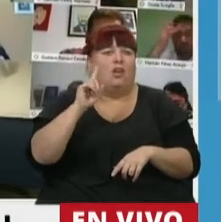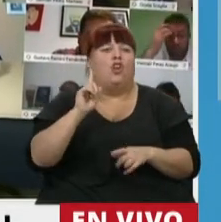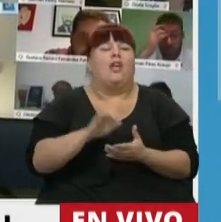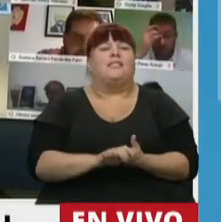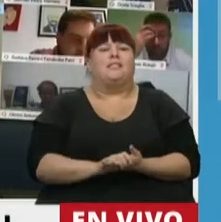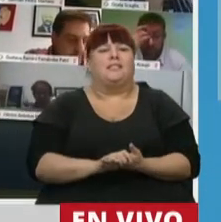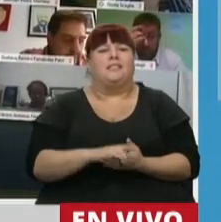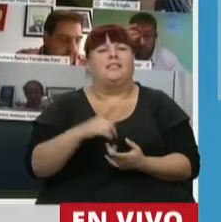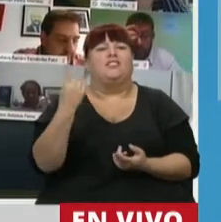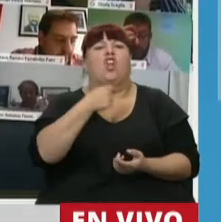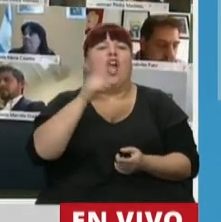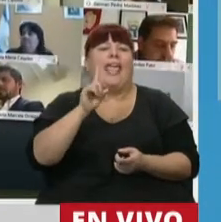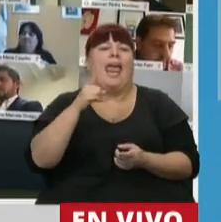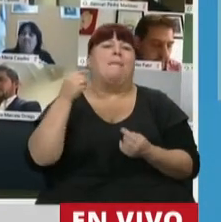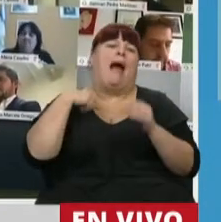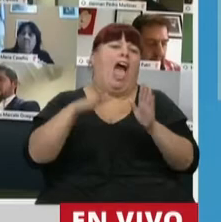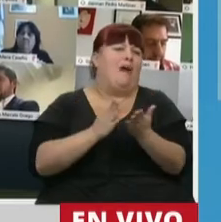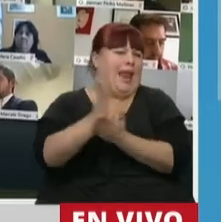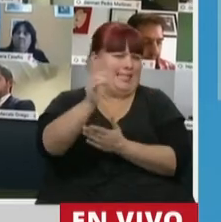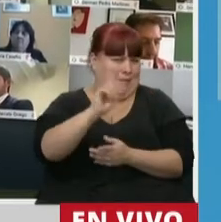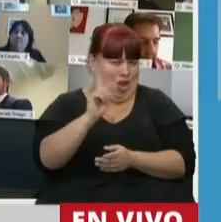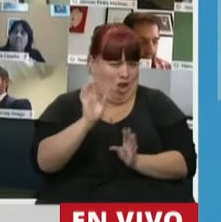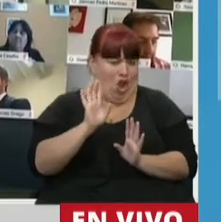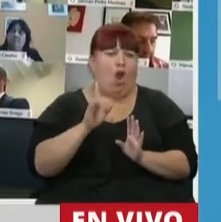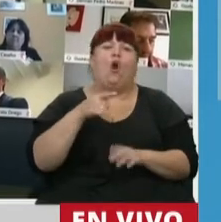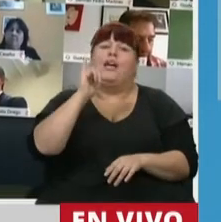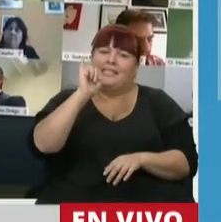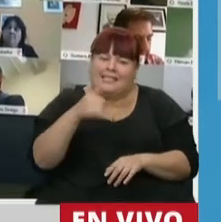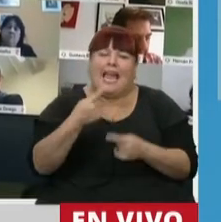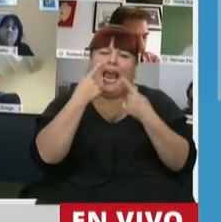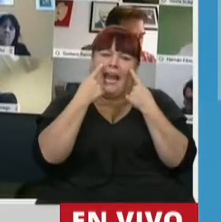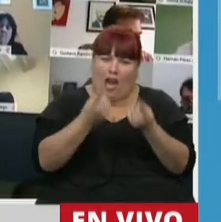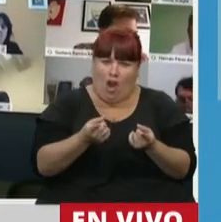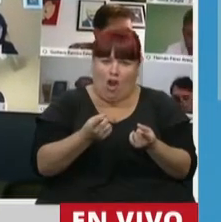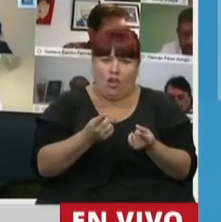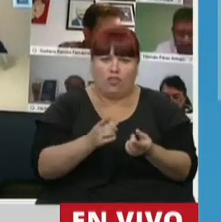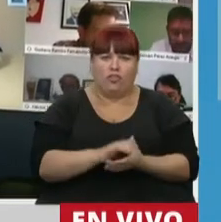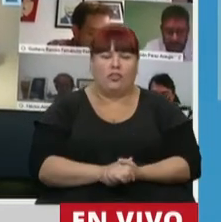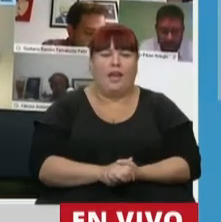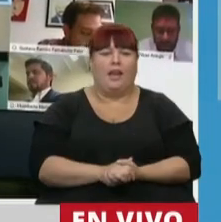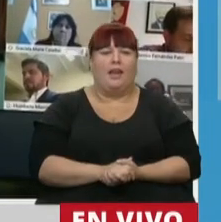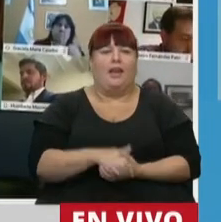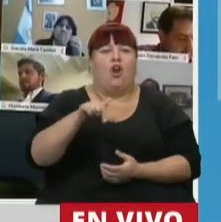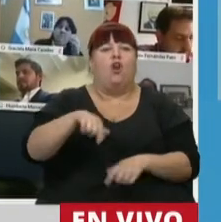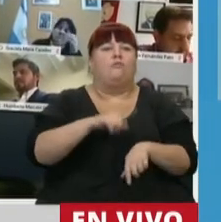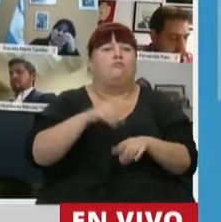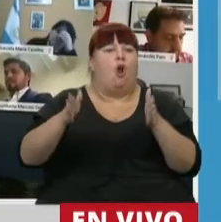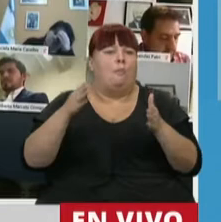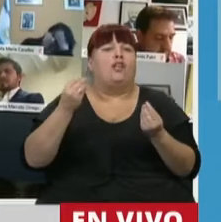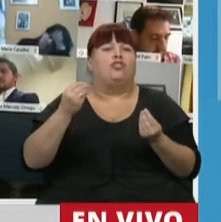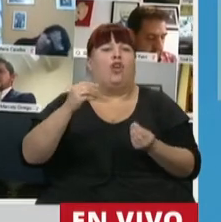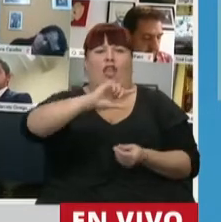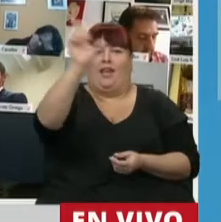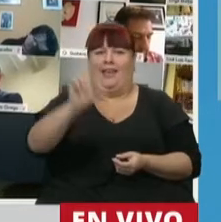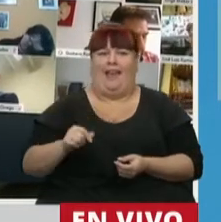vocación ni voluntad de venir para quedarse, pero sí para reconocer lo que hoy está ocurriendo en distintos